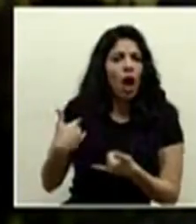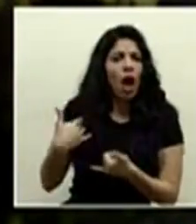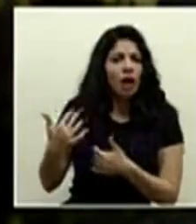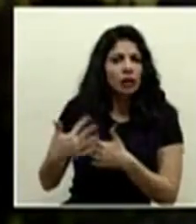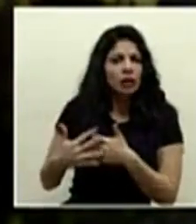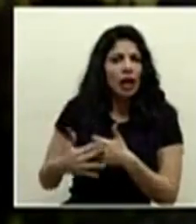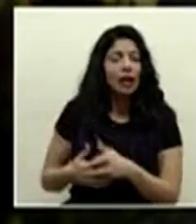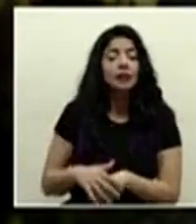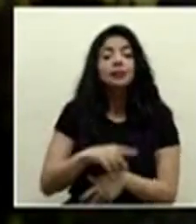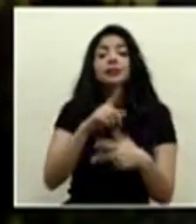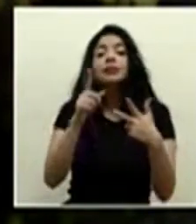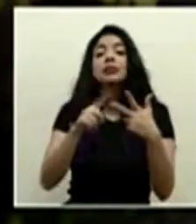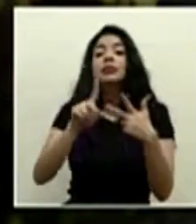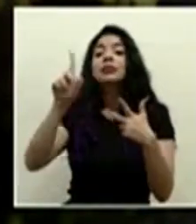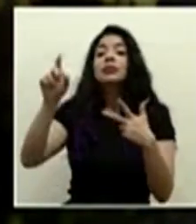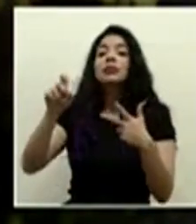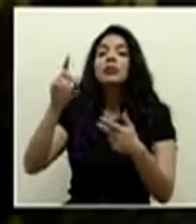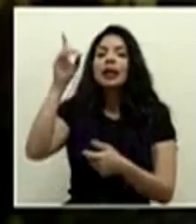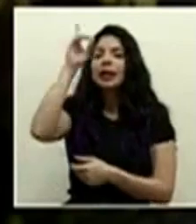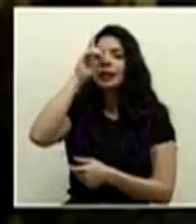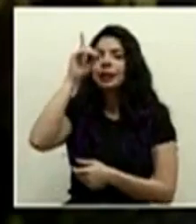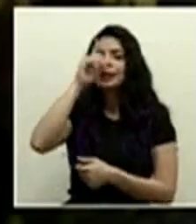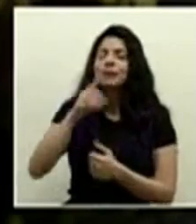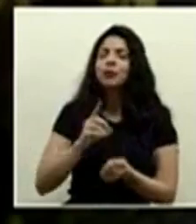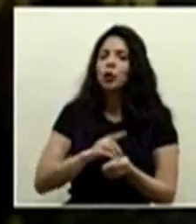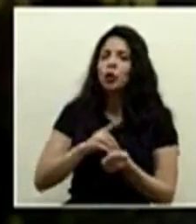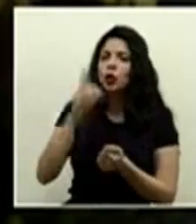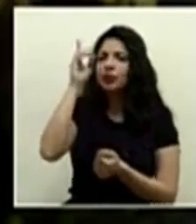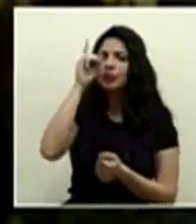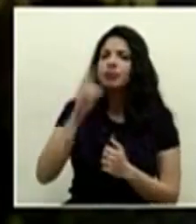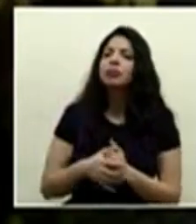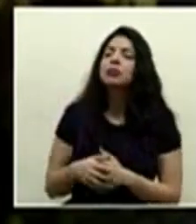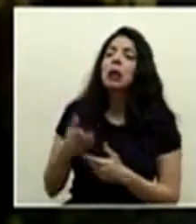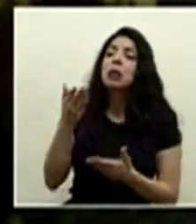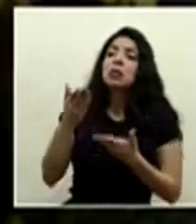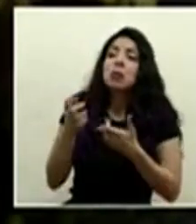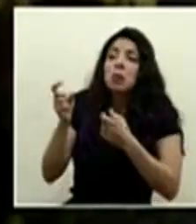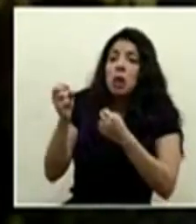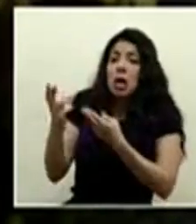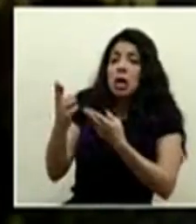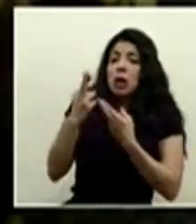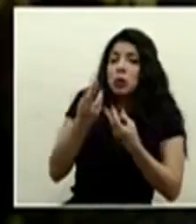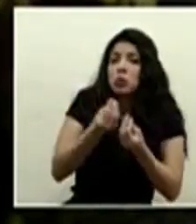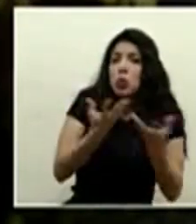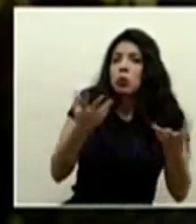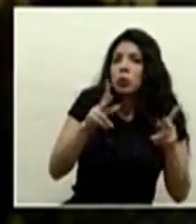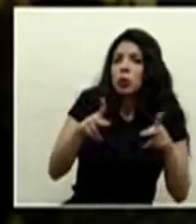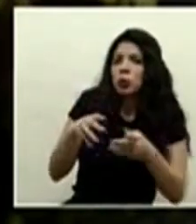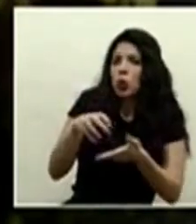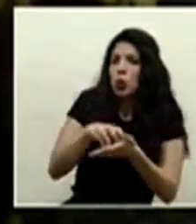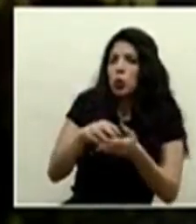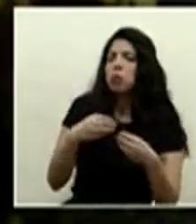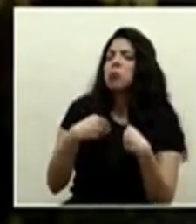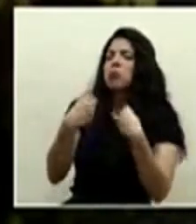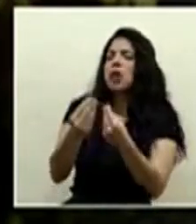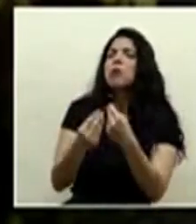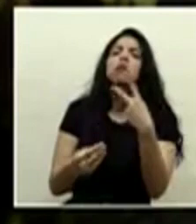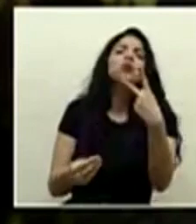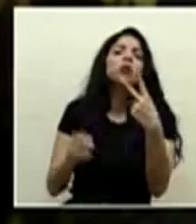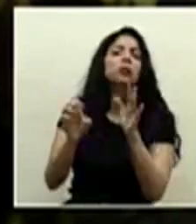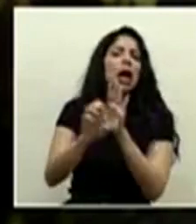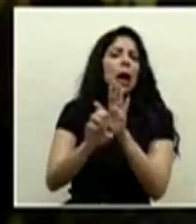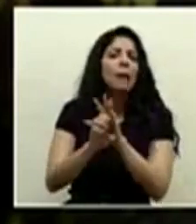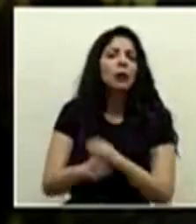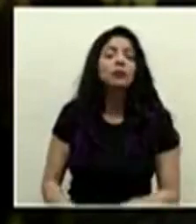el doctor Salas y que de alguna forma intenta responder a las dudas de muchas personas le pongo dos ejemplos San